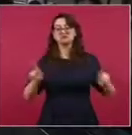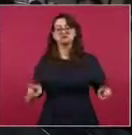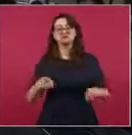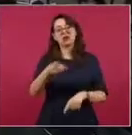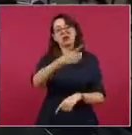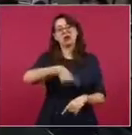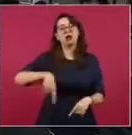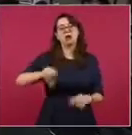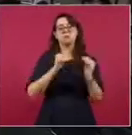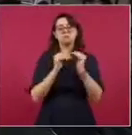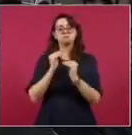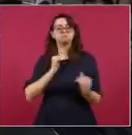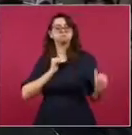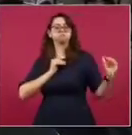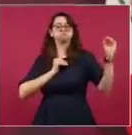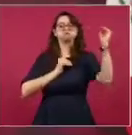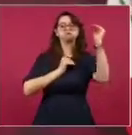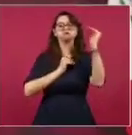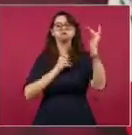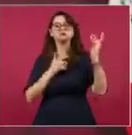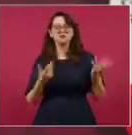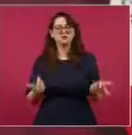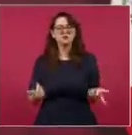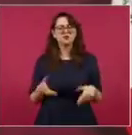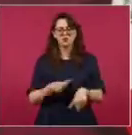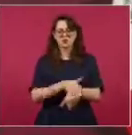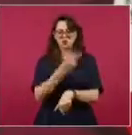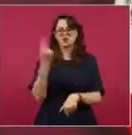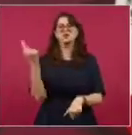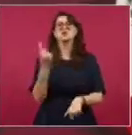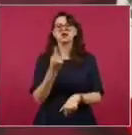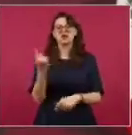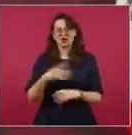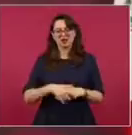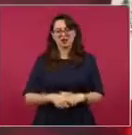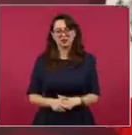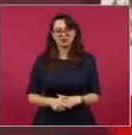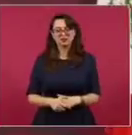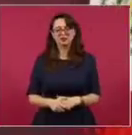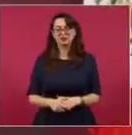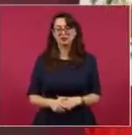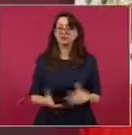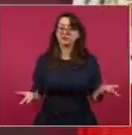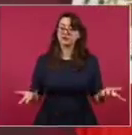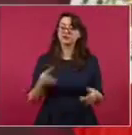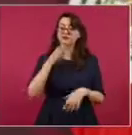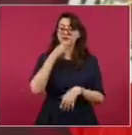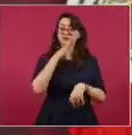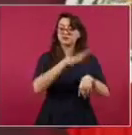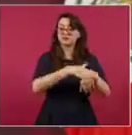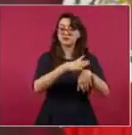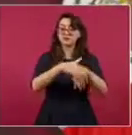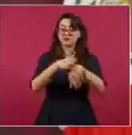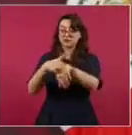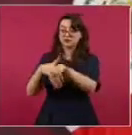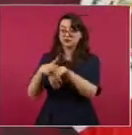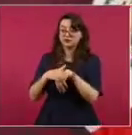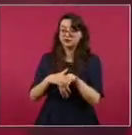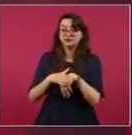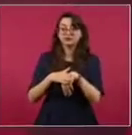que todos sepan que ya en